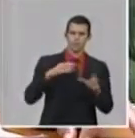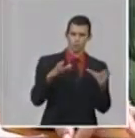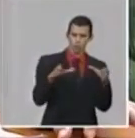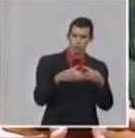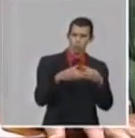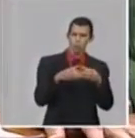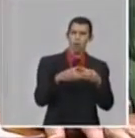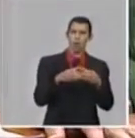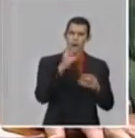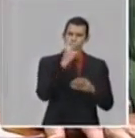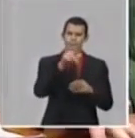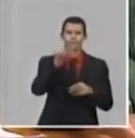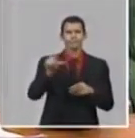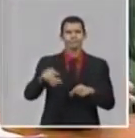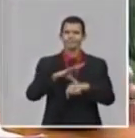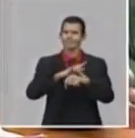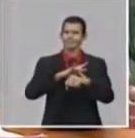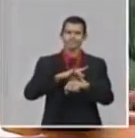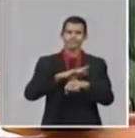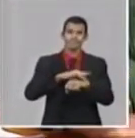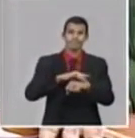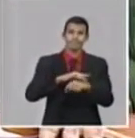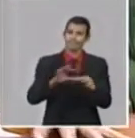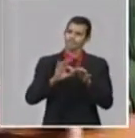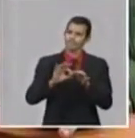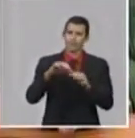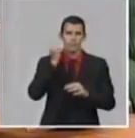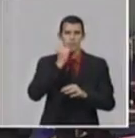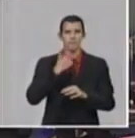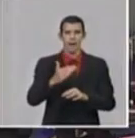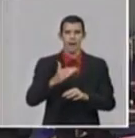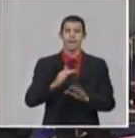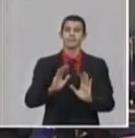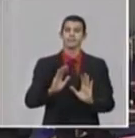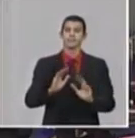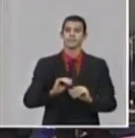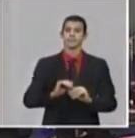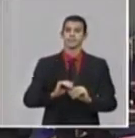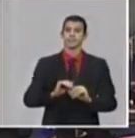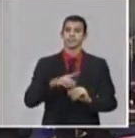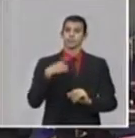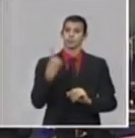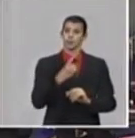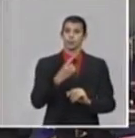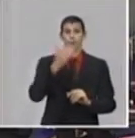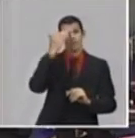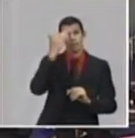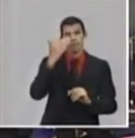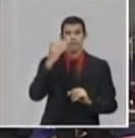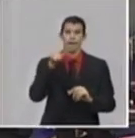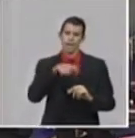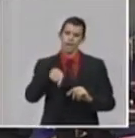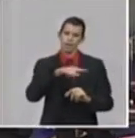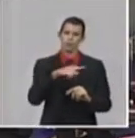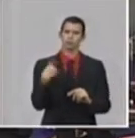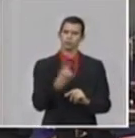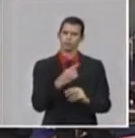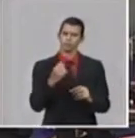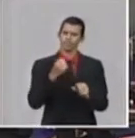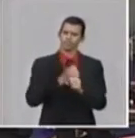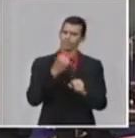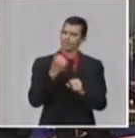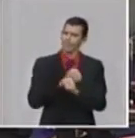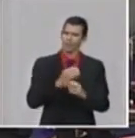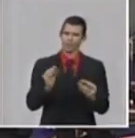Deregas Rodríguez. Como ha explicado el doctor Guillén, nos hemos constituido en este día. está ahí permanente, consagrado. Permanentemente.